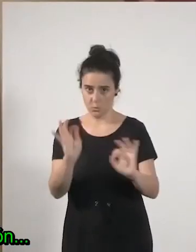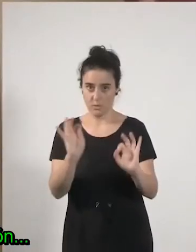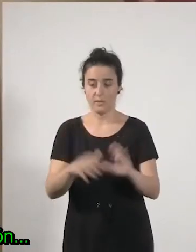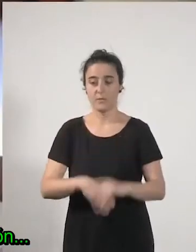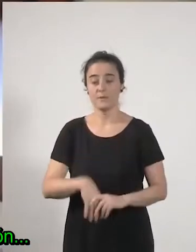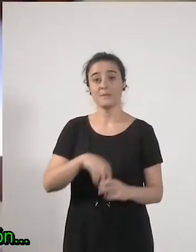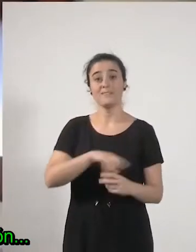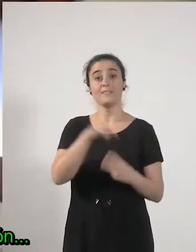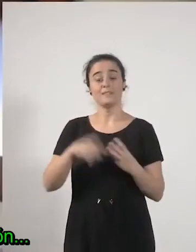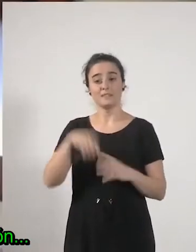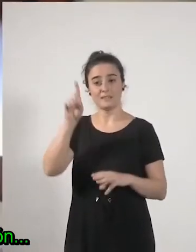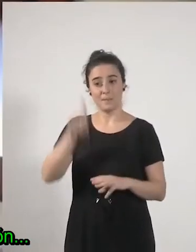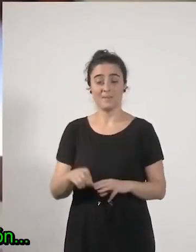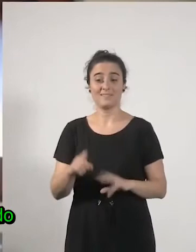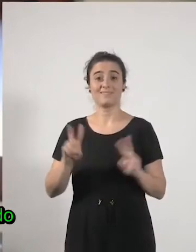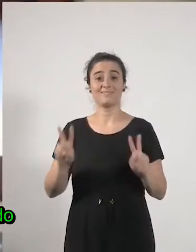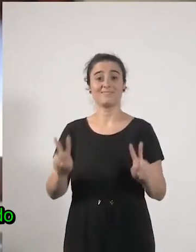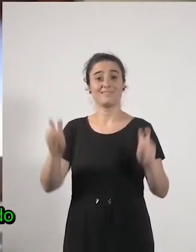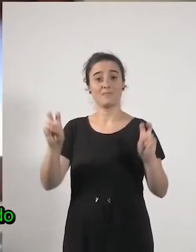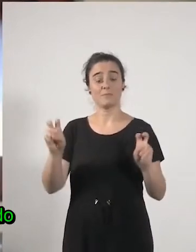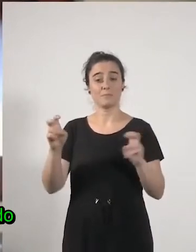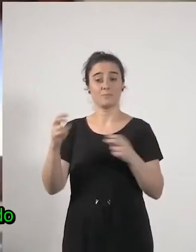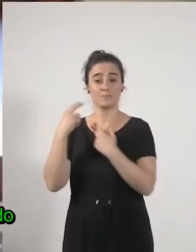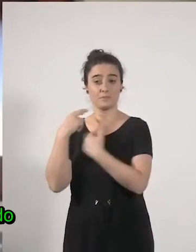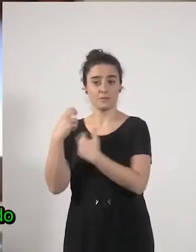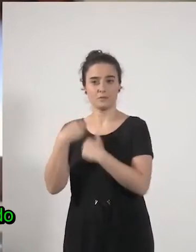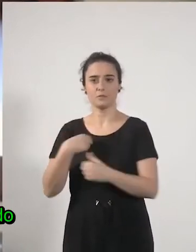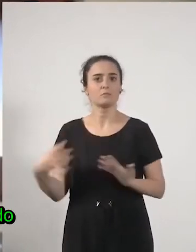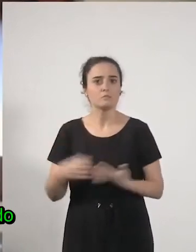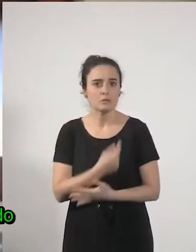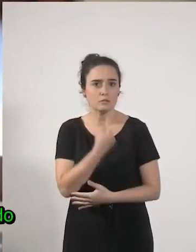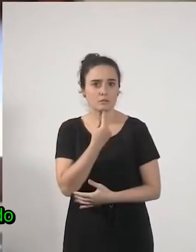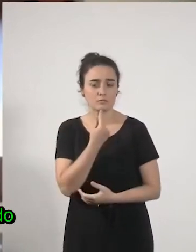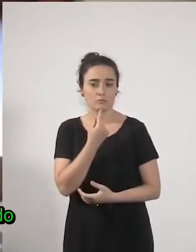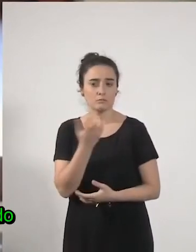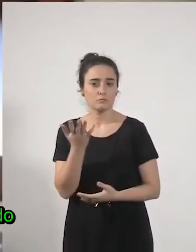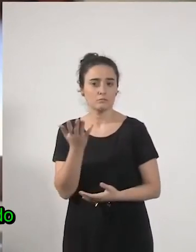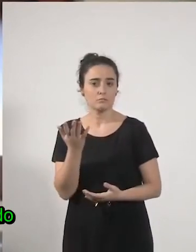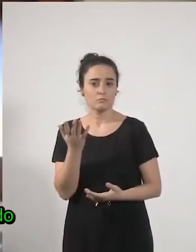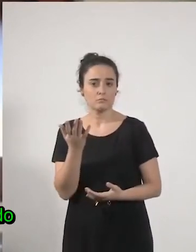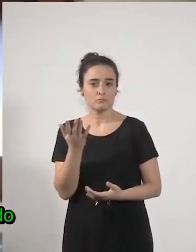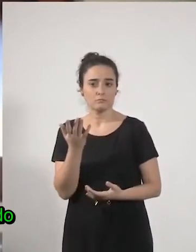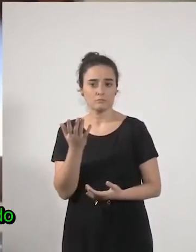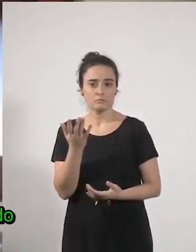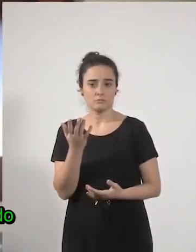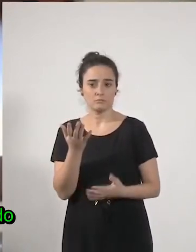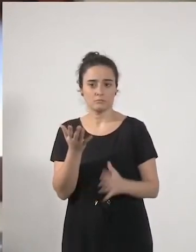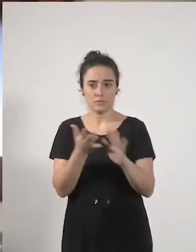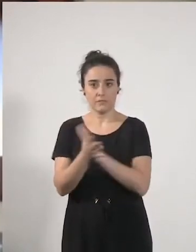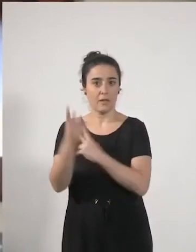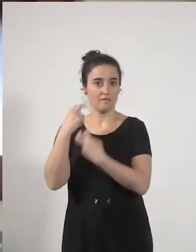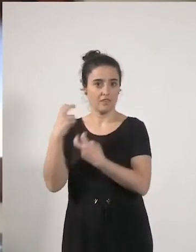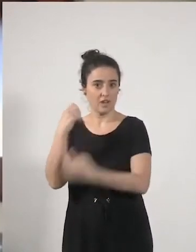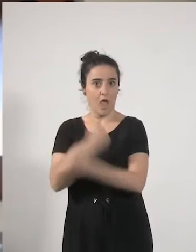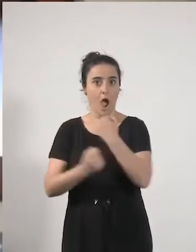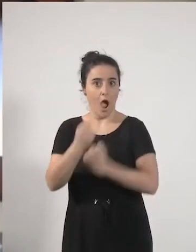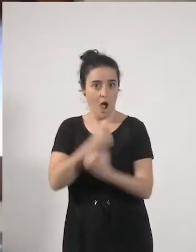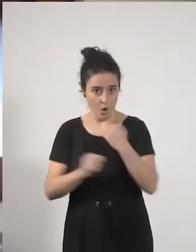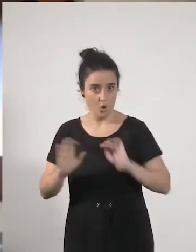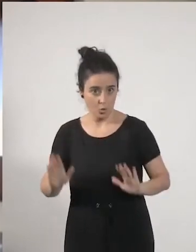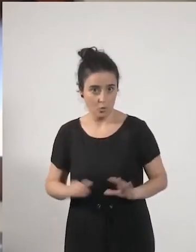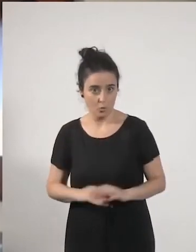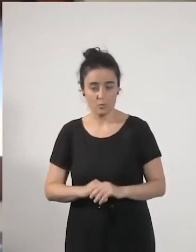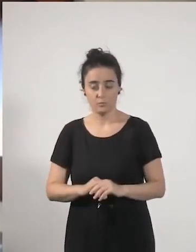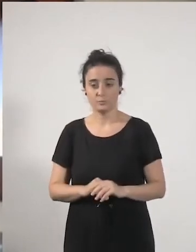la desgrabación o sea todo esto que estoy diciendo es es ahorro fiscal y hay que eliminar